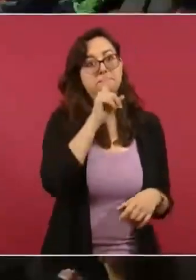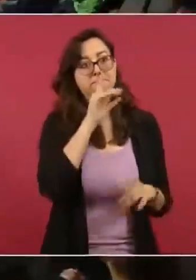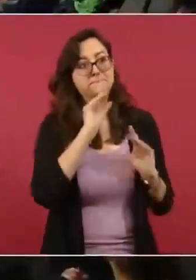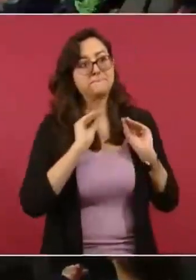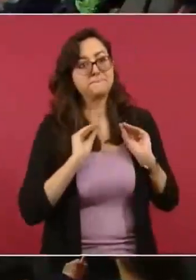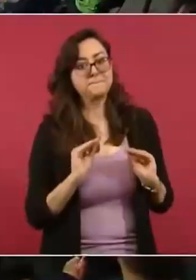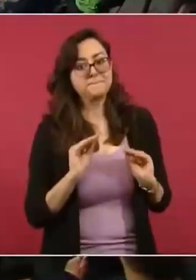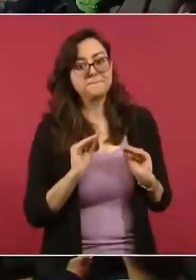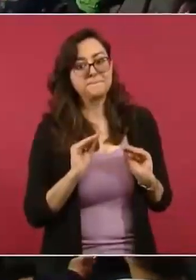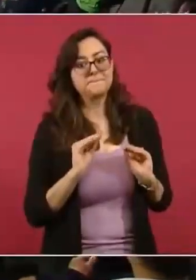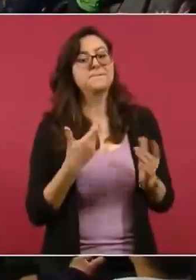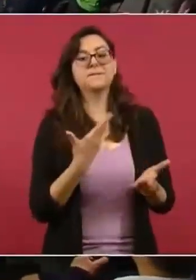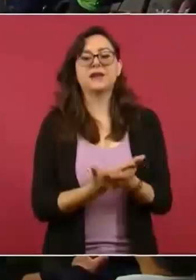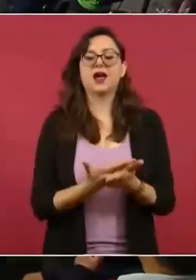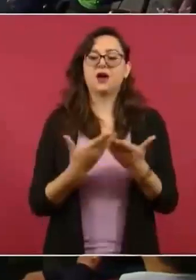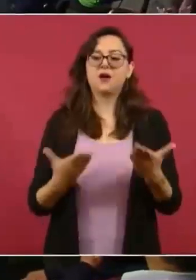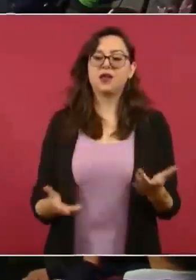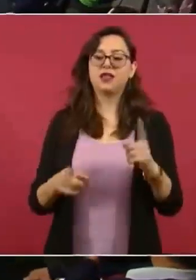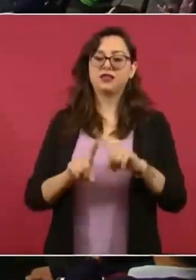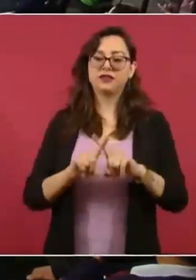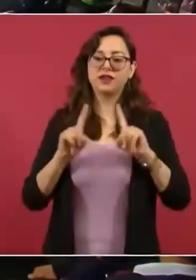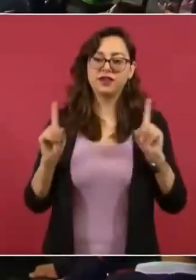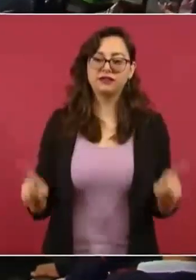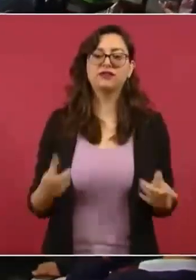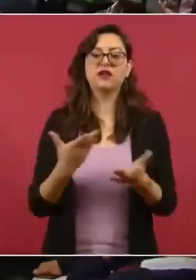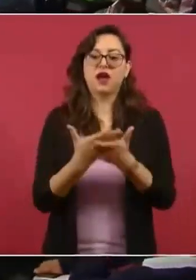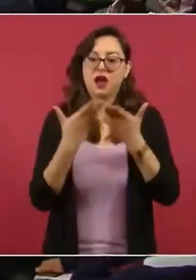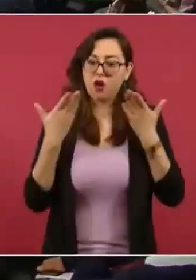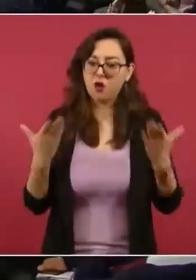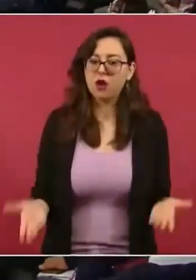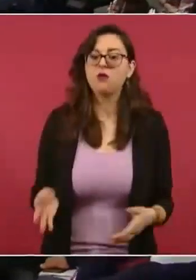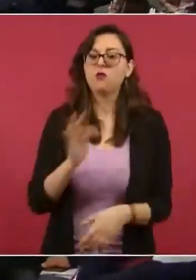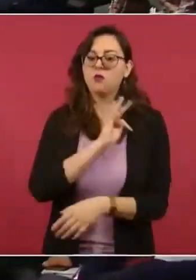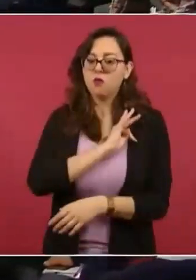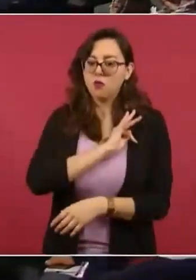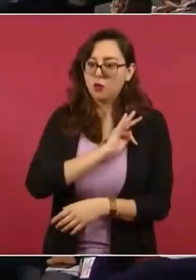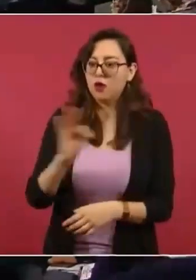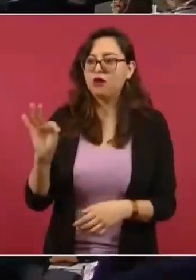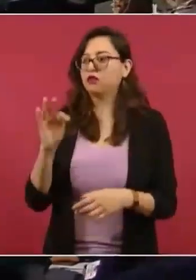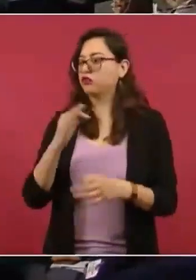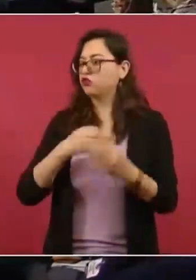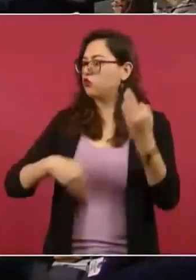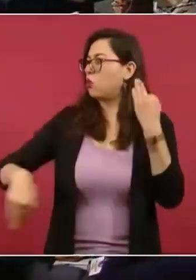ahora no las redes